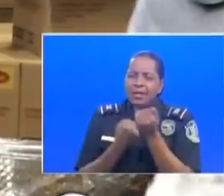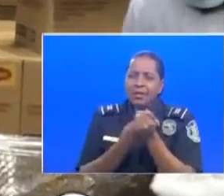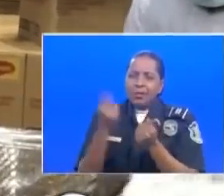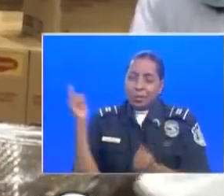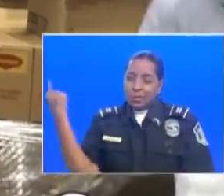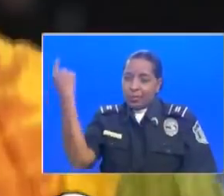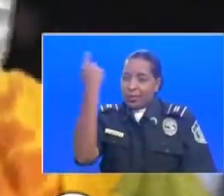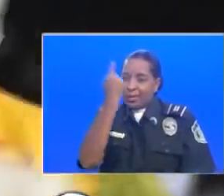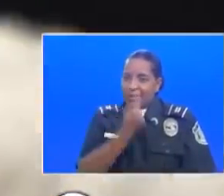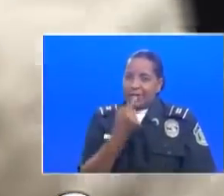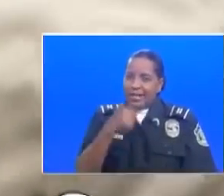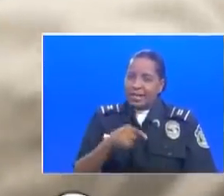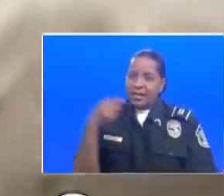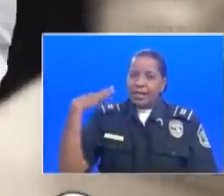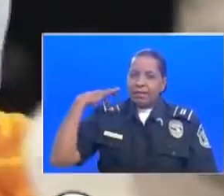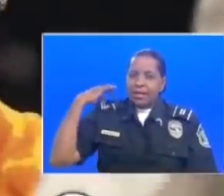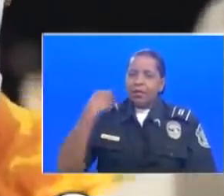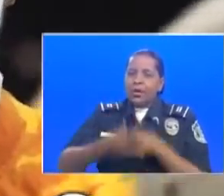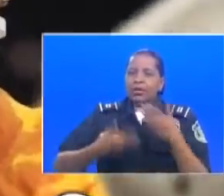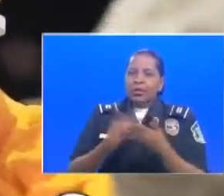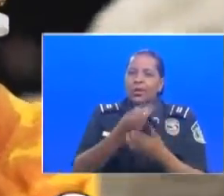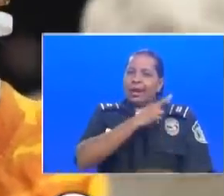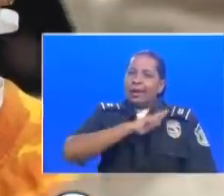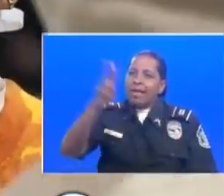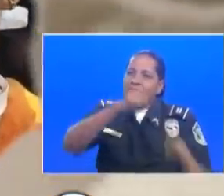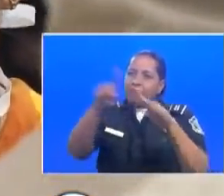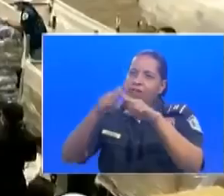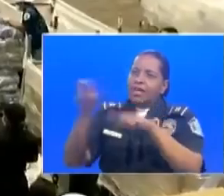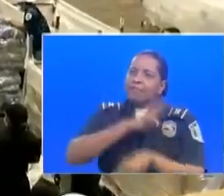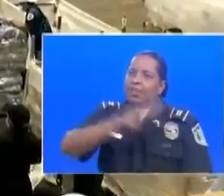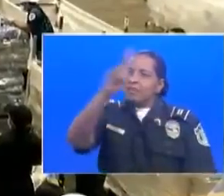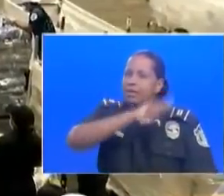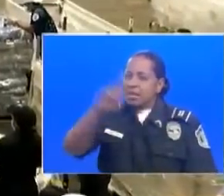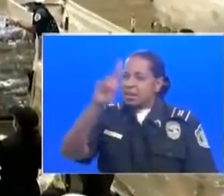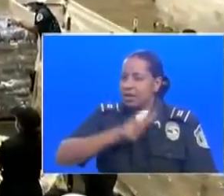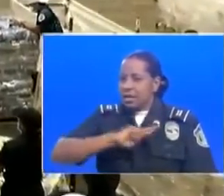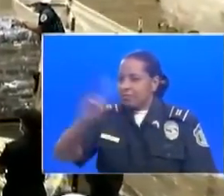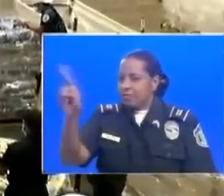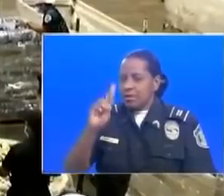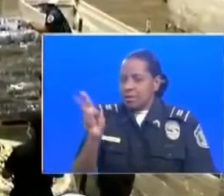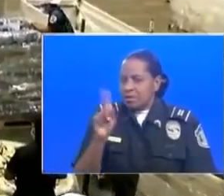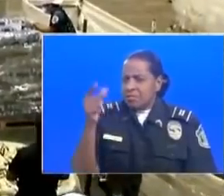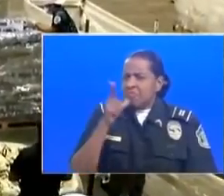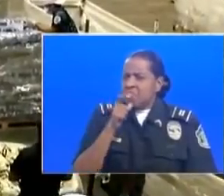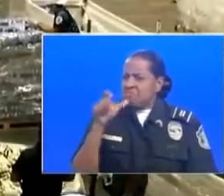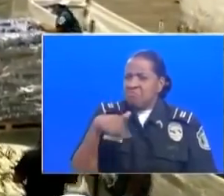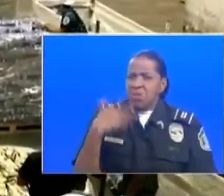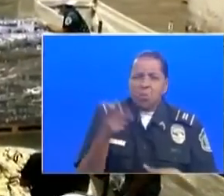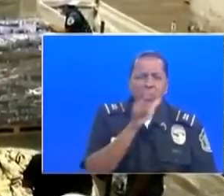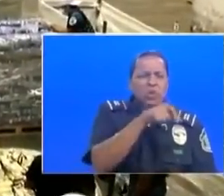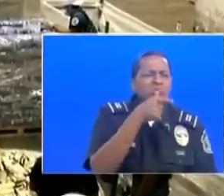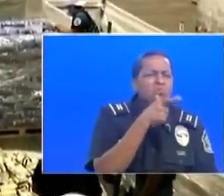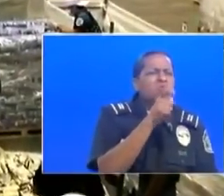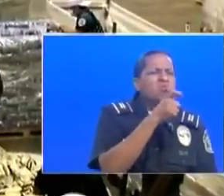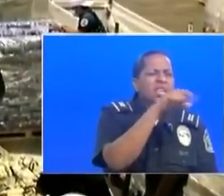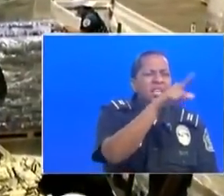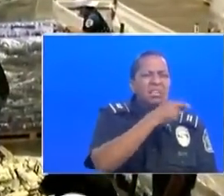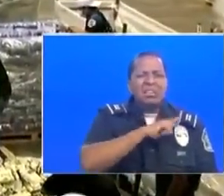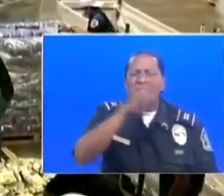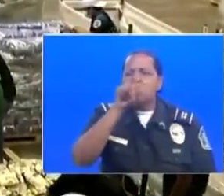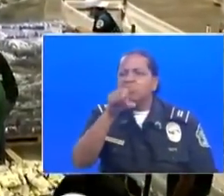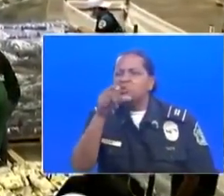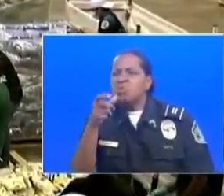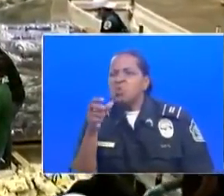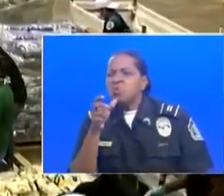e invito a todas las religiones, porque para esto no importa ni quién es religión, qué religiones, qué clase de ser humano,